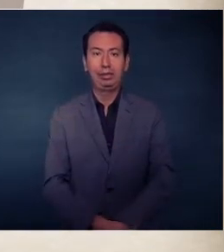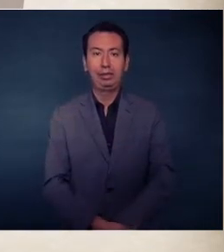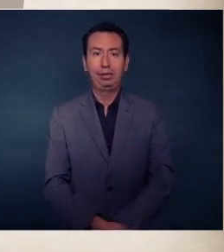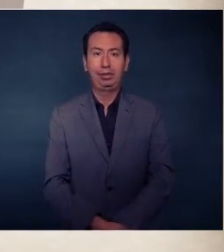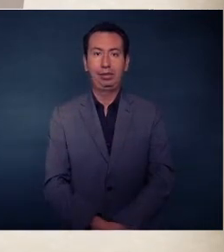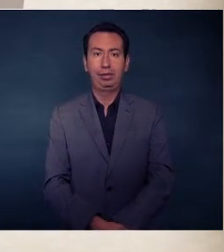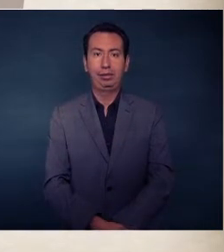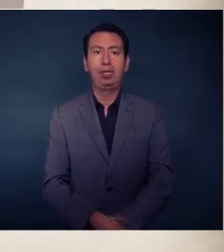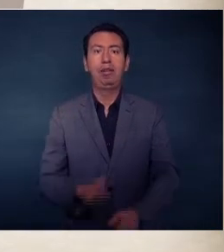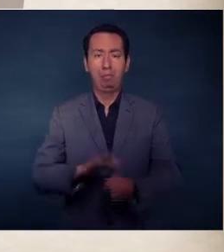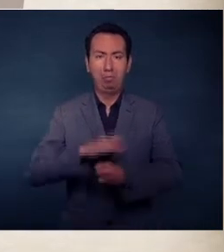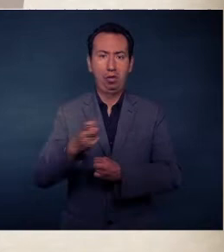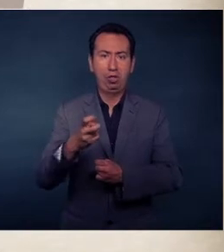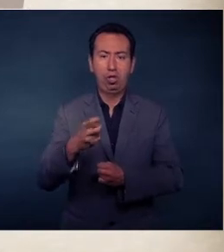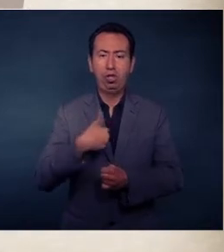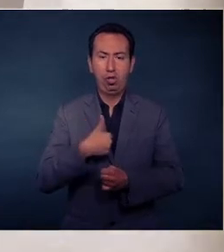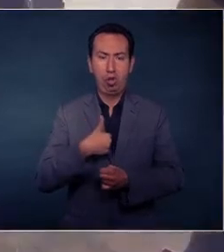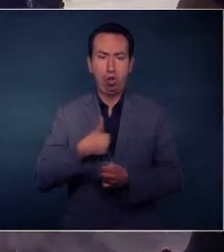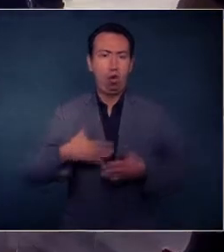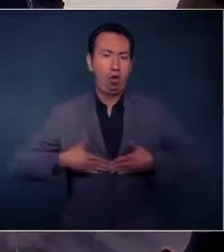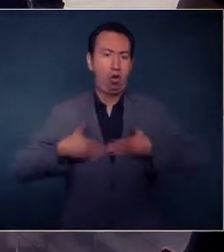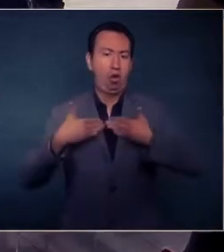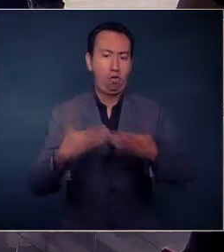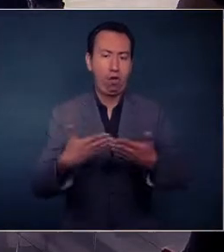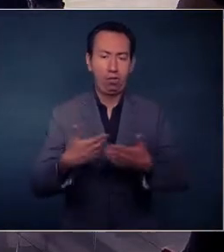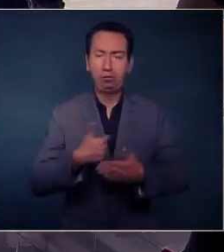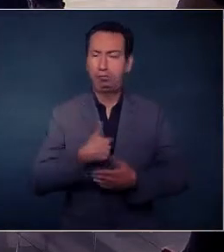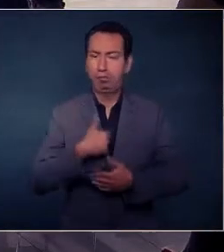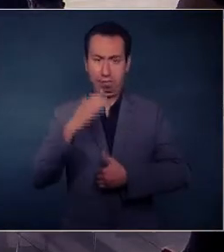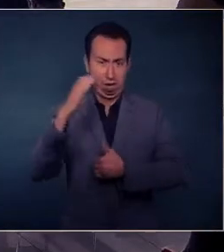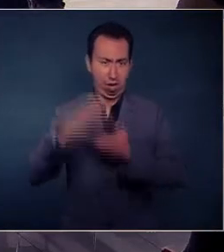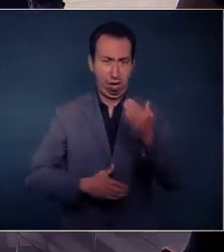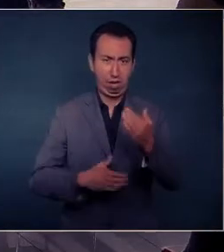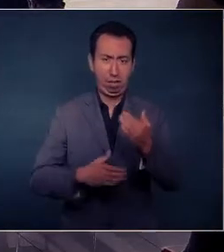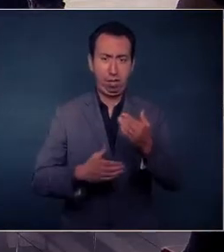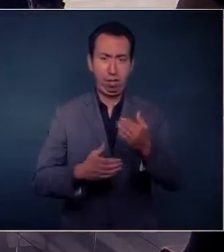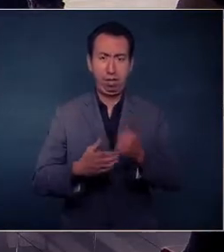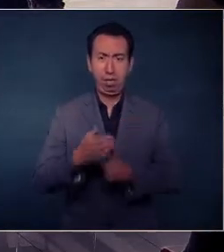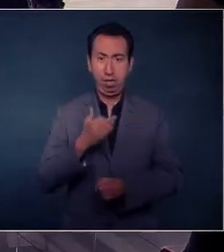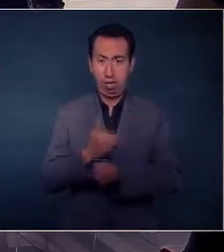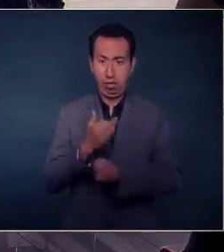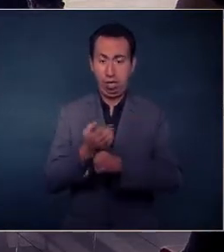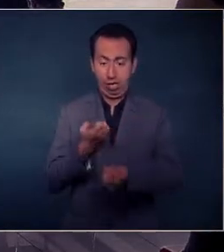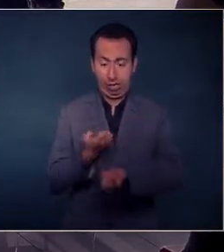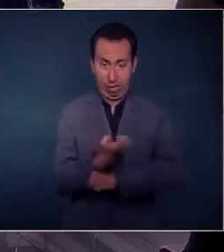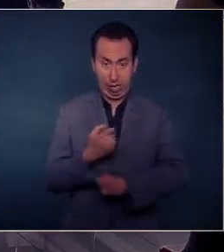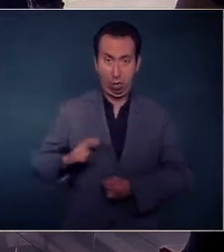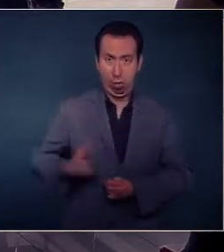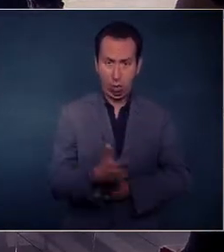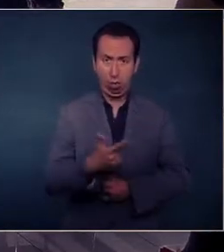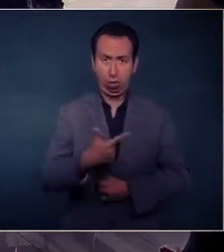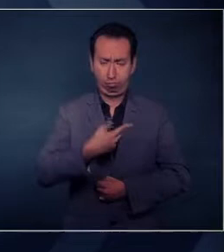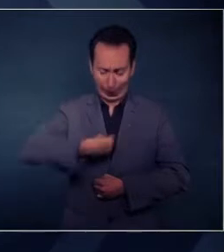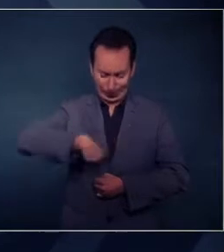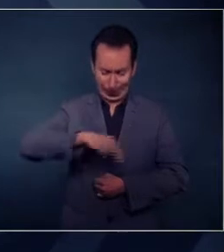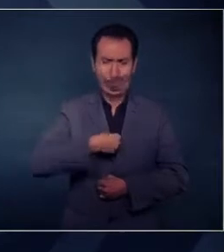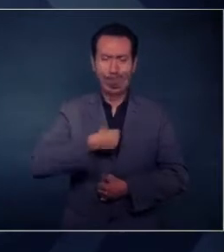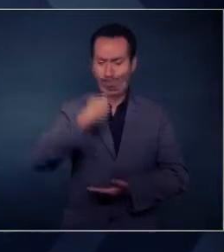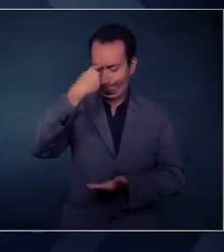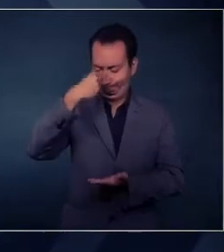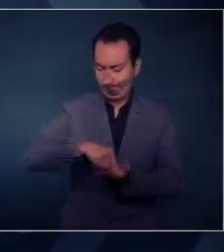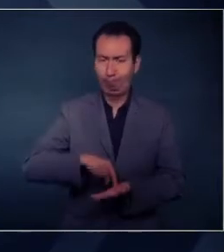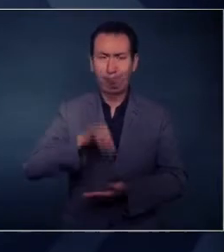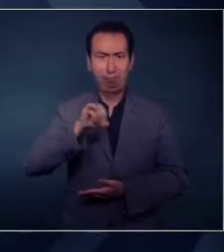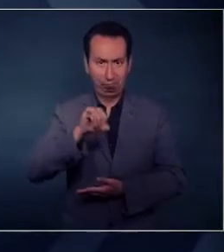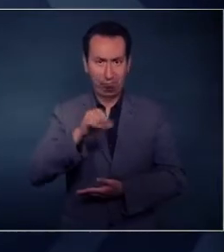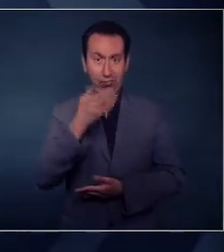concluir diciendo que nosotros en Guanajuato estamos seguros que